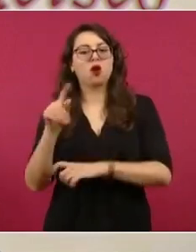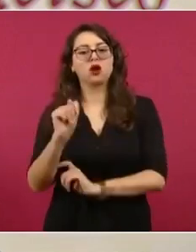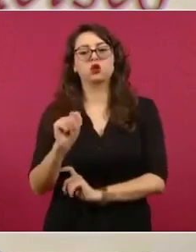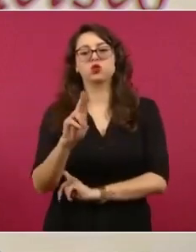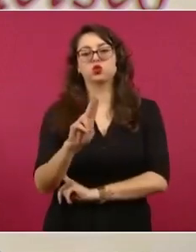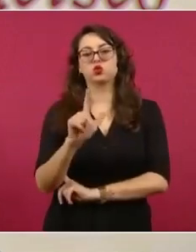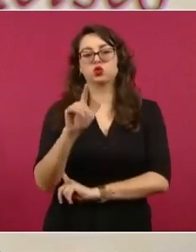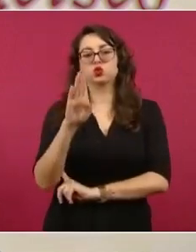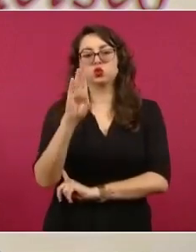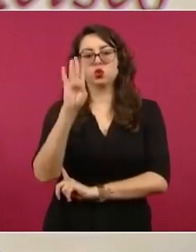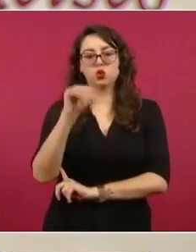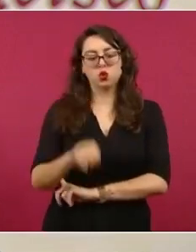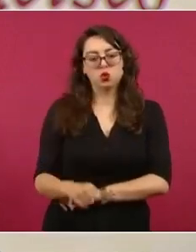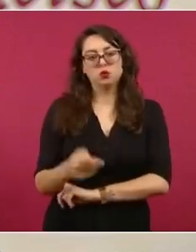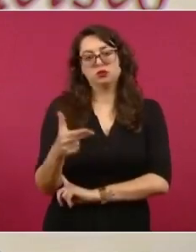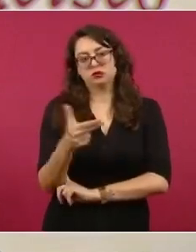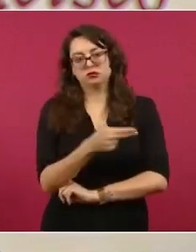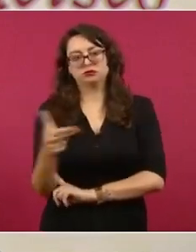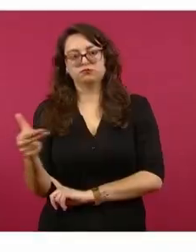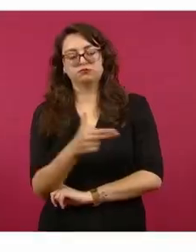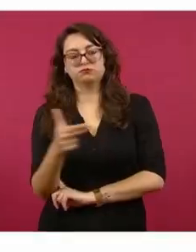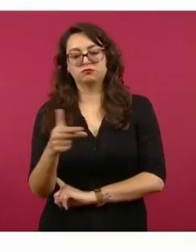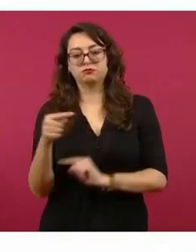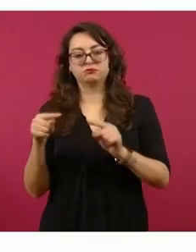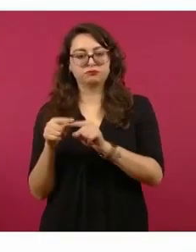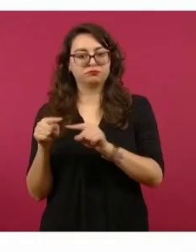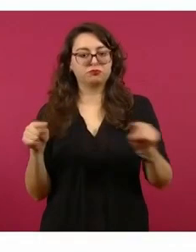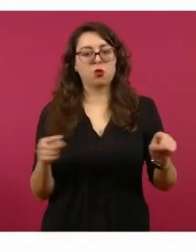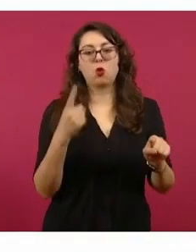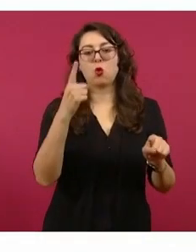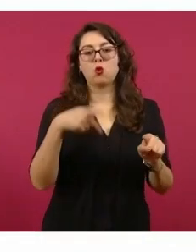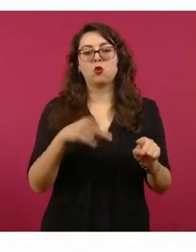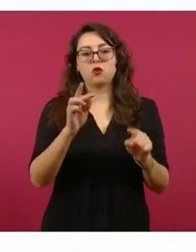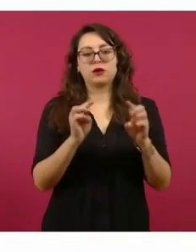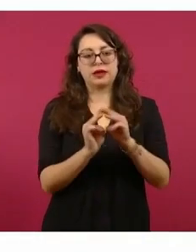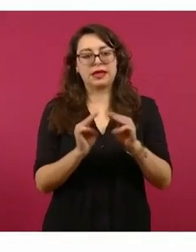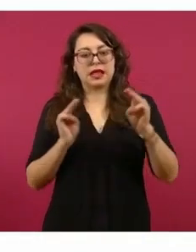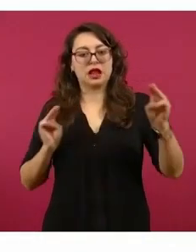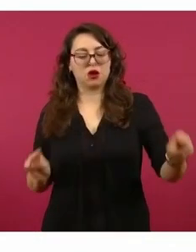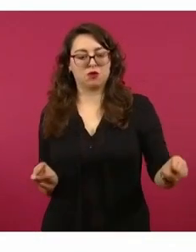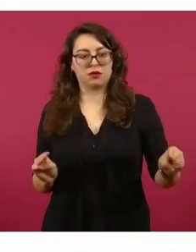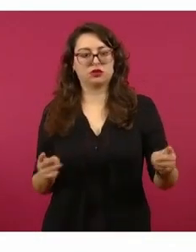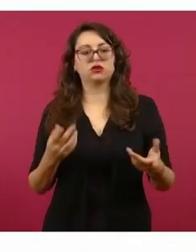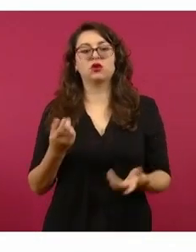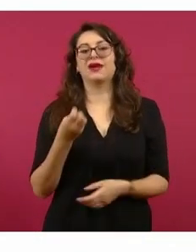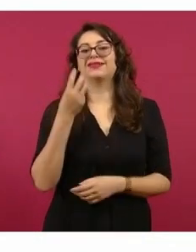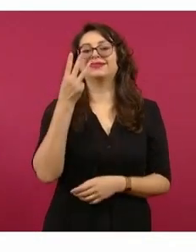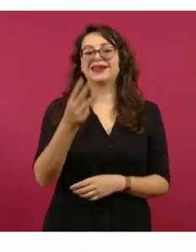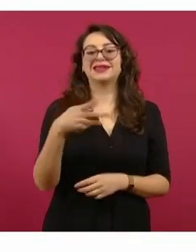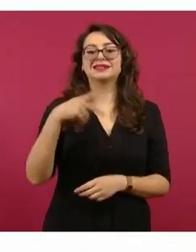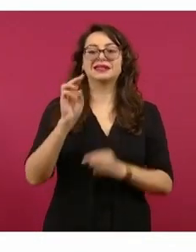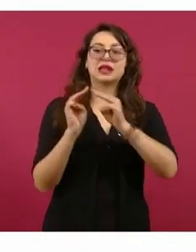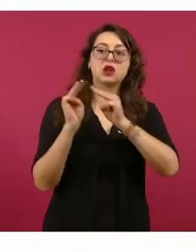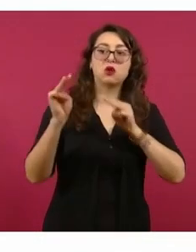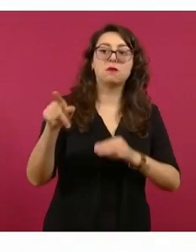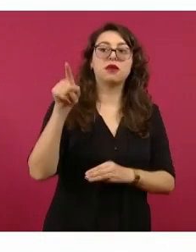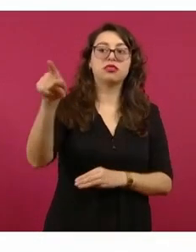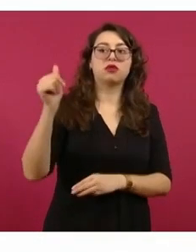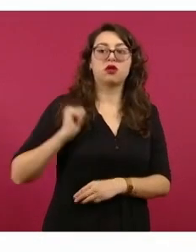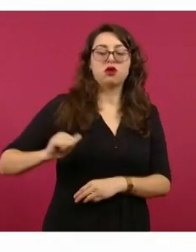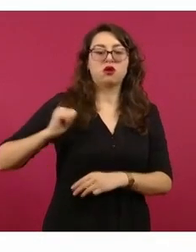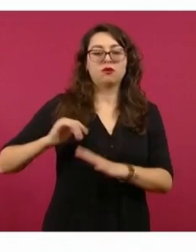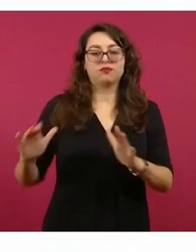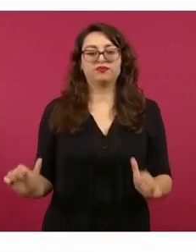aproximada de un kilómetro de lo que será la estación del Tren Tulum y a tres kilómetros de la zona arqueológica. El hotel cuenta con